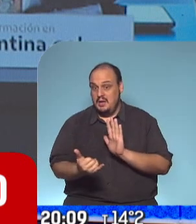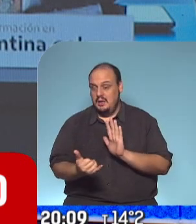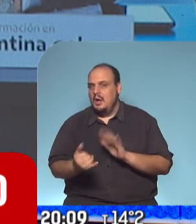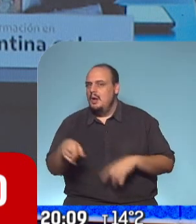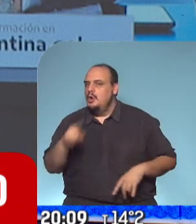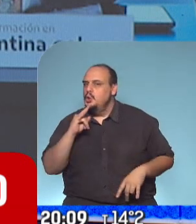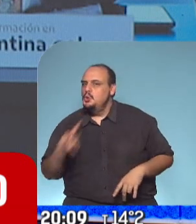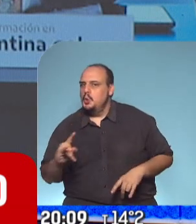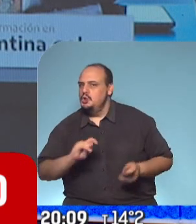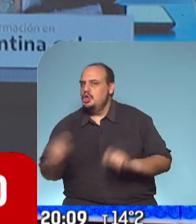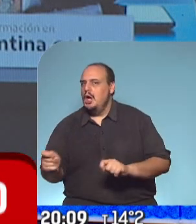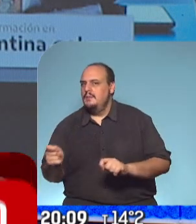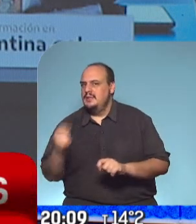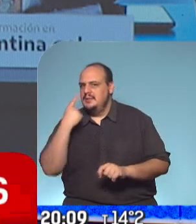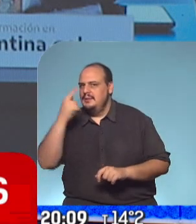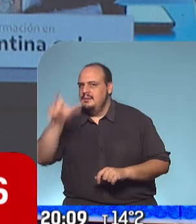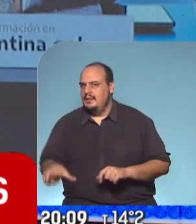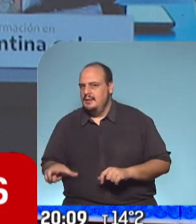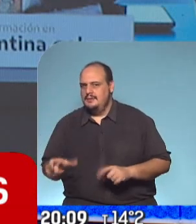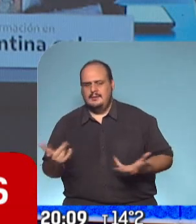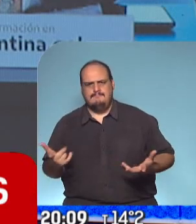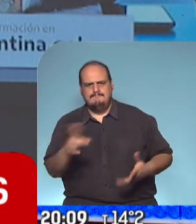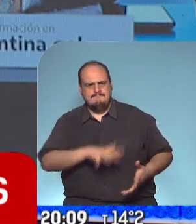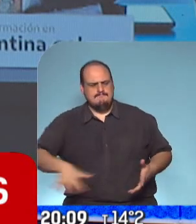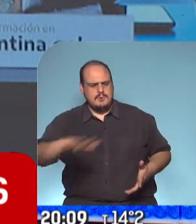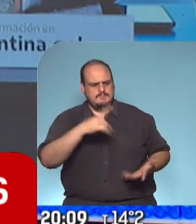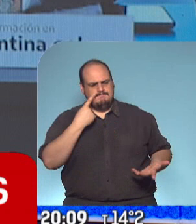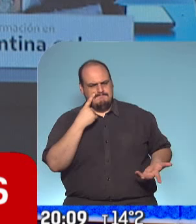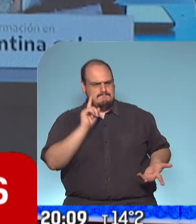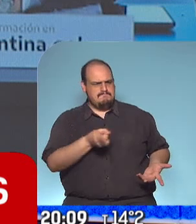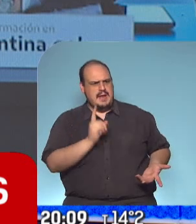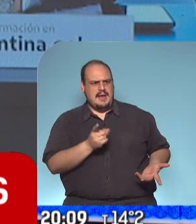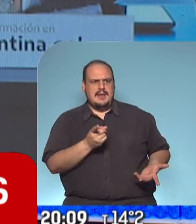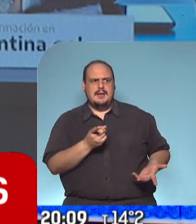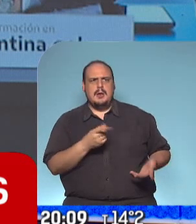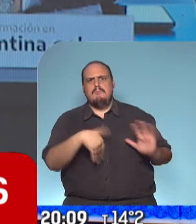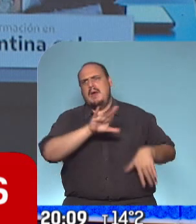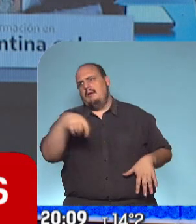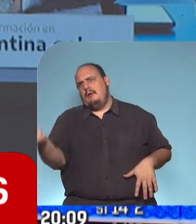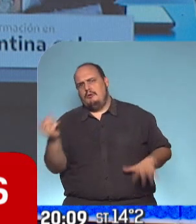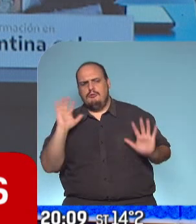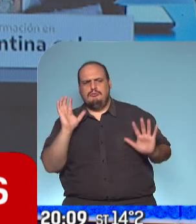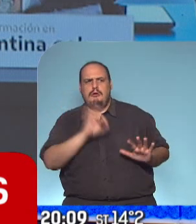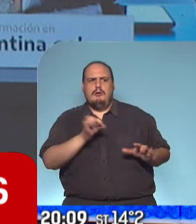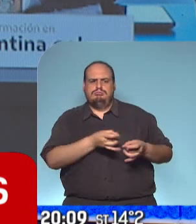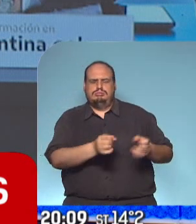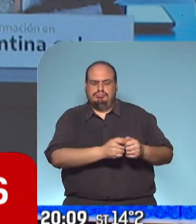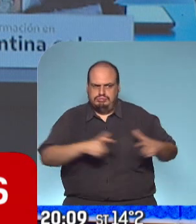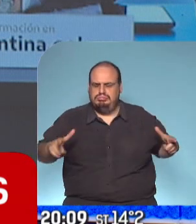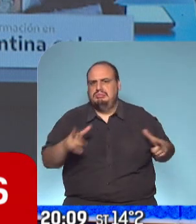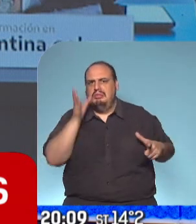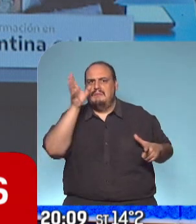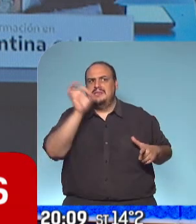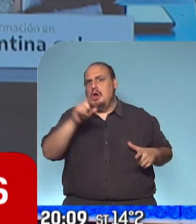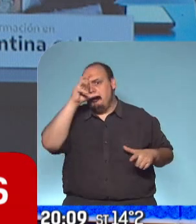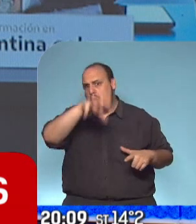la potestad de considerar que en su municipio hay riesgo o hay riesgo mayor, de acuerdo a la cantidad de casos, de acuerdo a cómo está su propio sistema